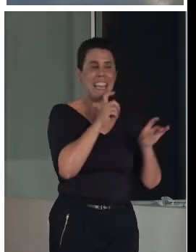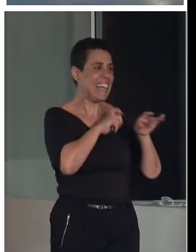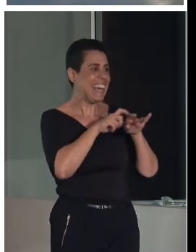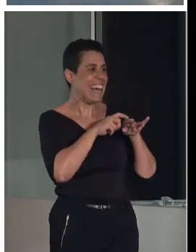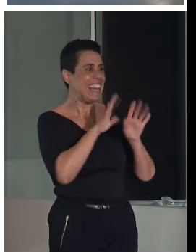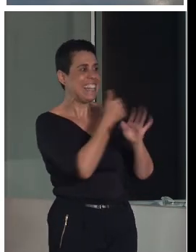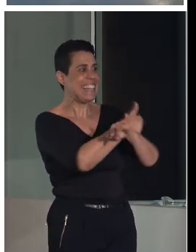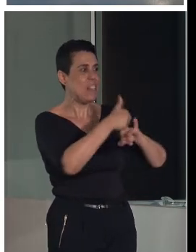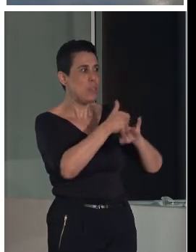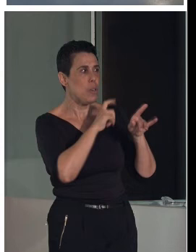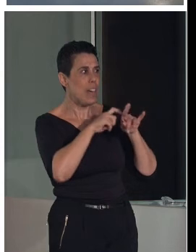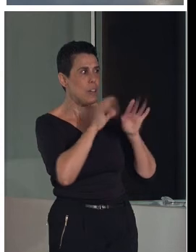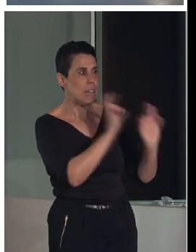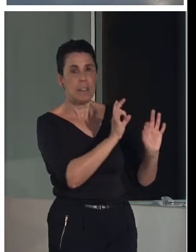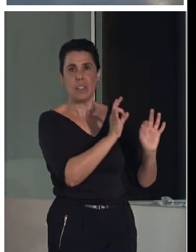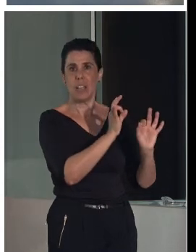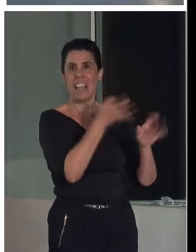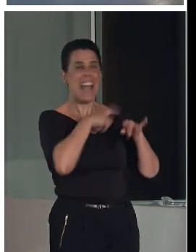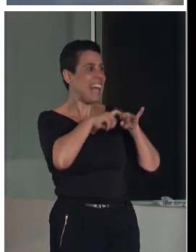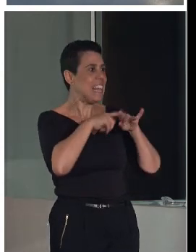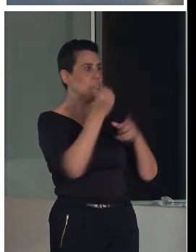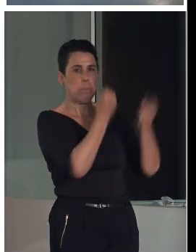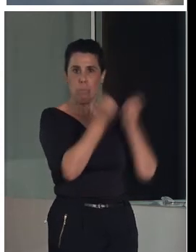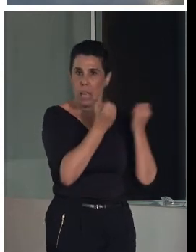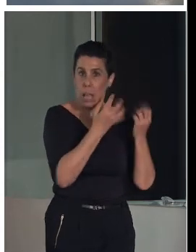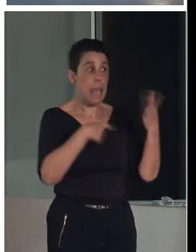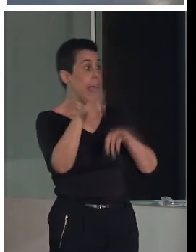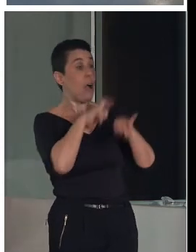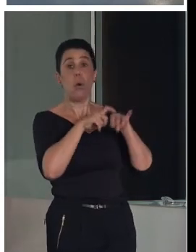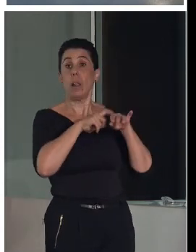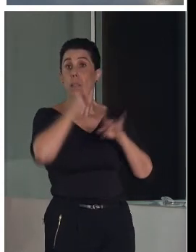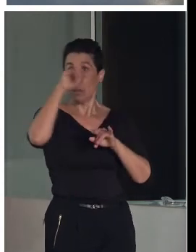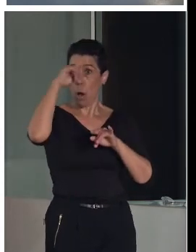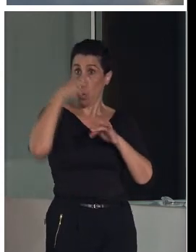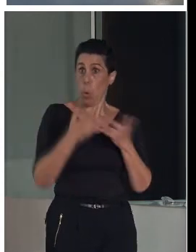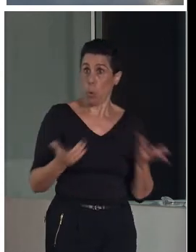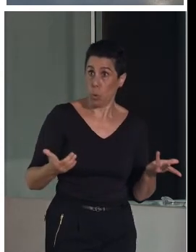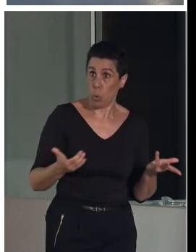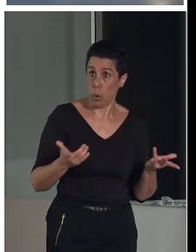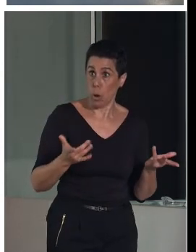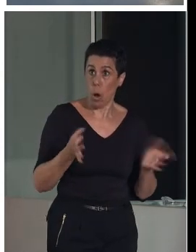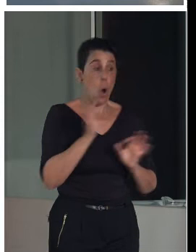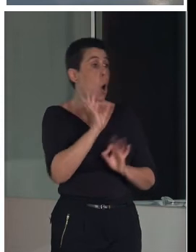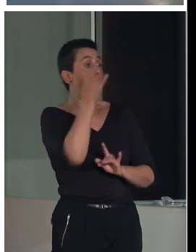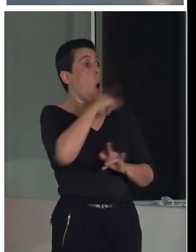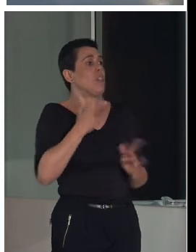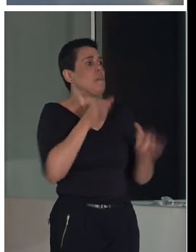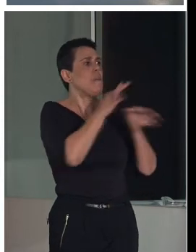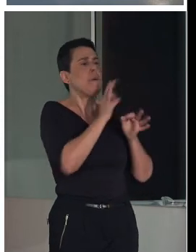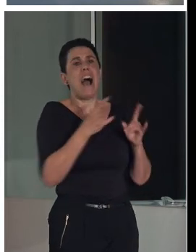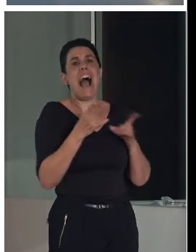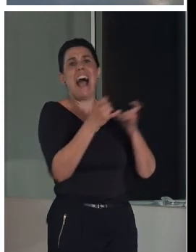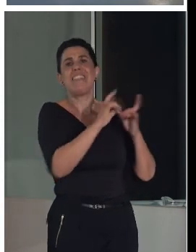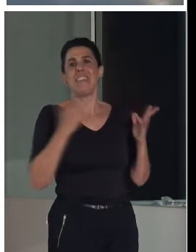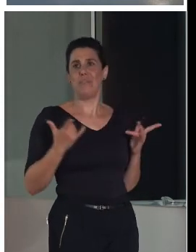poblacionales, por las económicas, por las culturales o también por la propia necesidad de diferenciarse para sobrevivir, porque al final todos